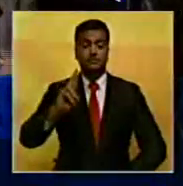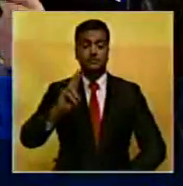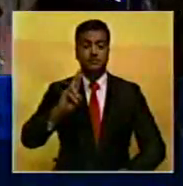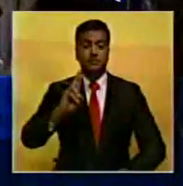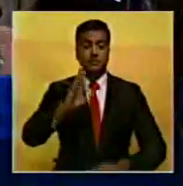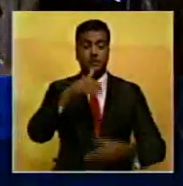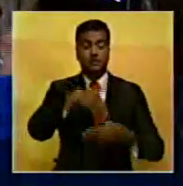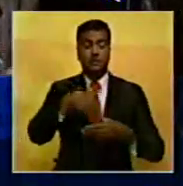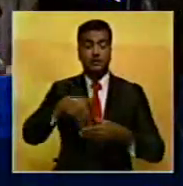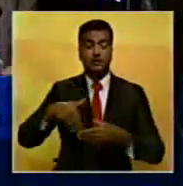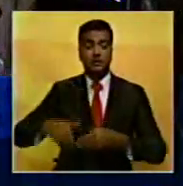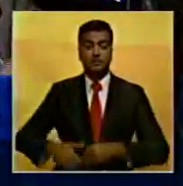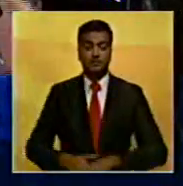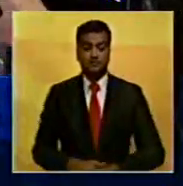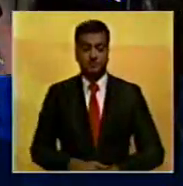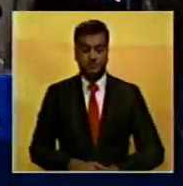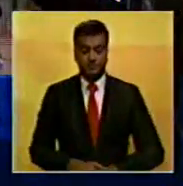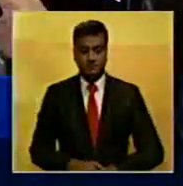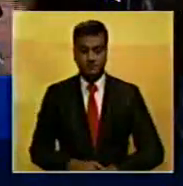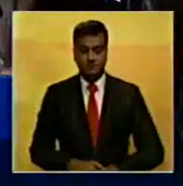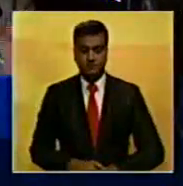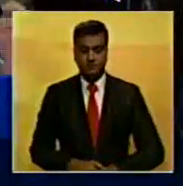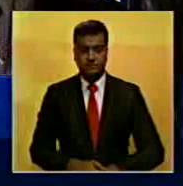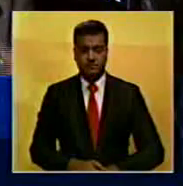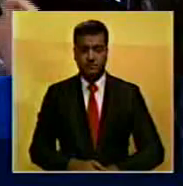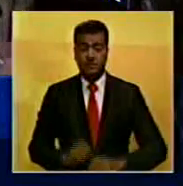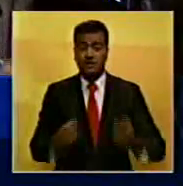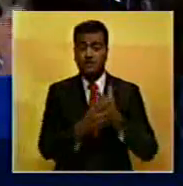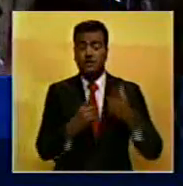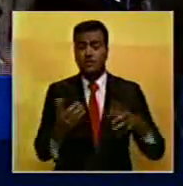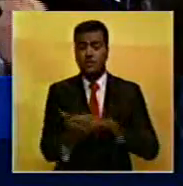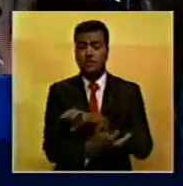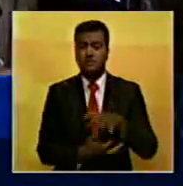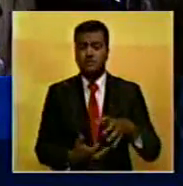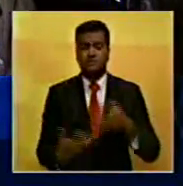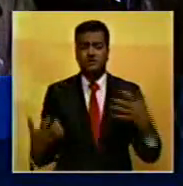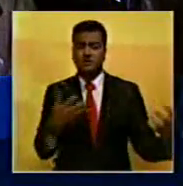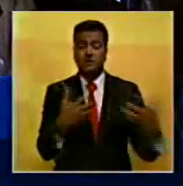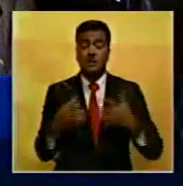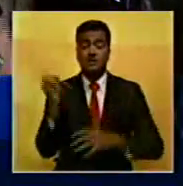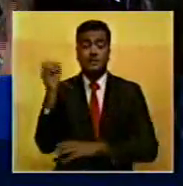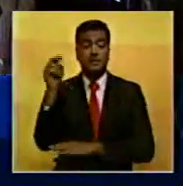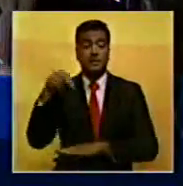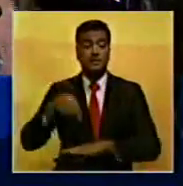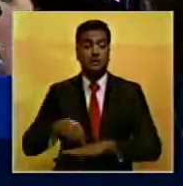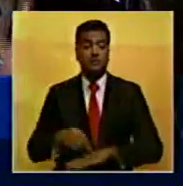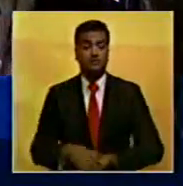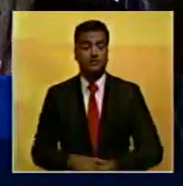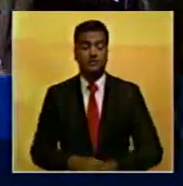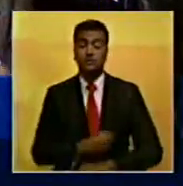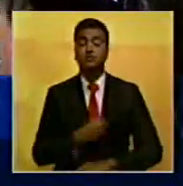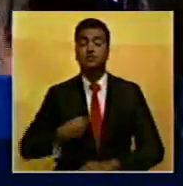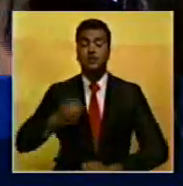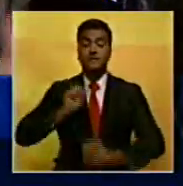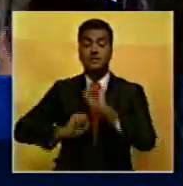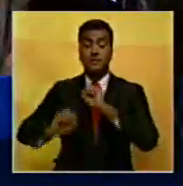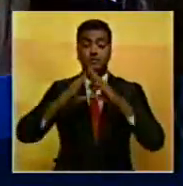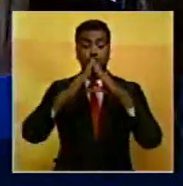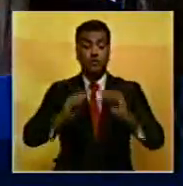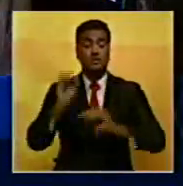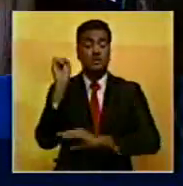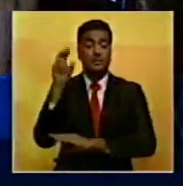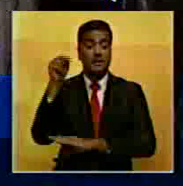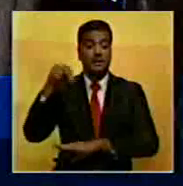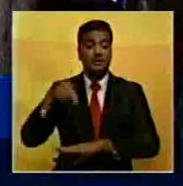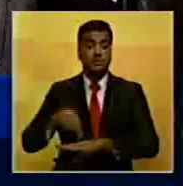electorales. Presidente, que liberar estos círculos violentos que están rodeando la Asamblea Nacional. Y nosotros defendemos esa Asamblea